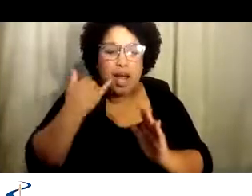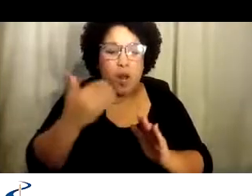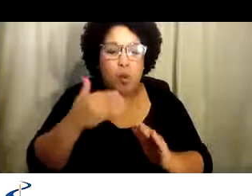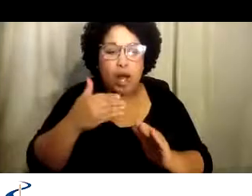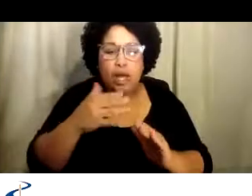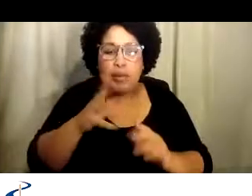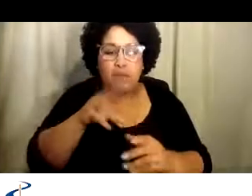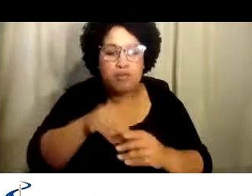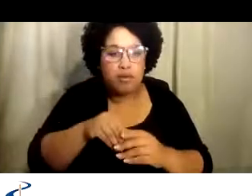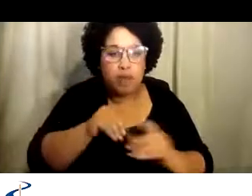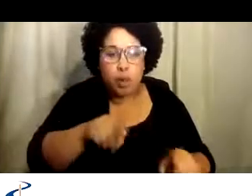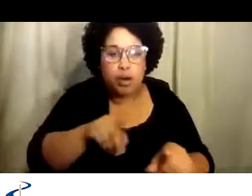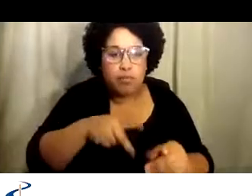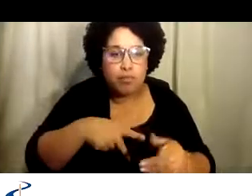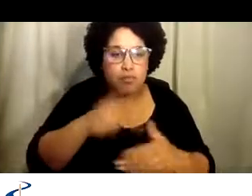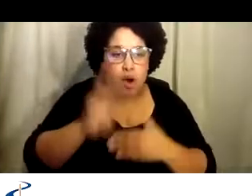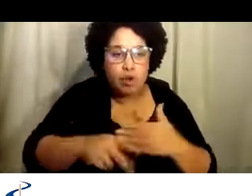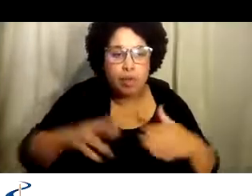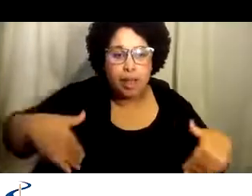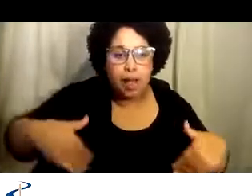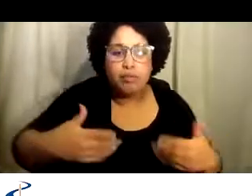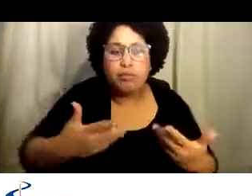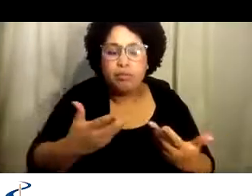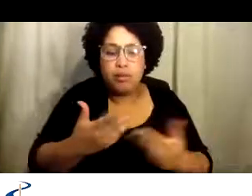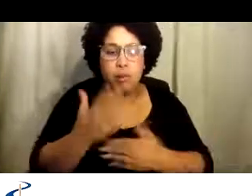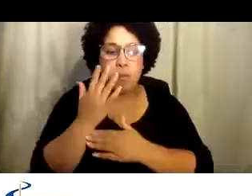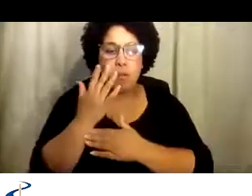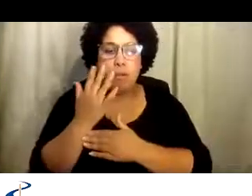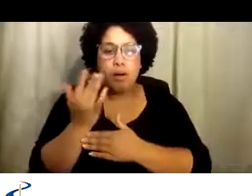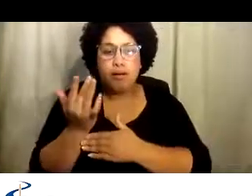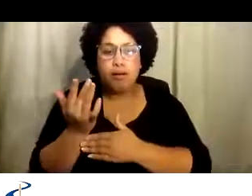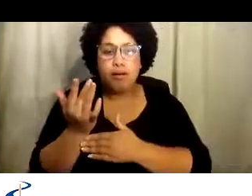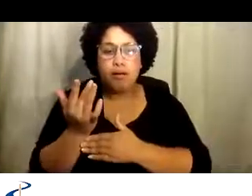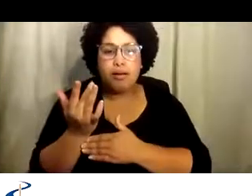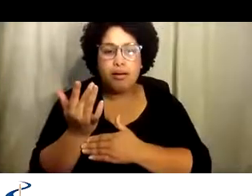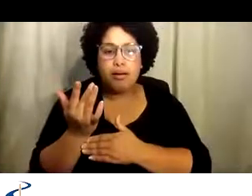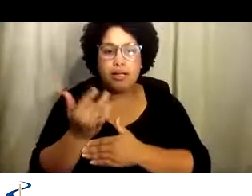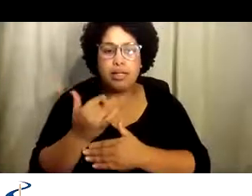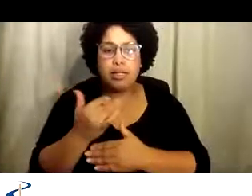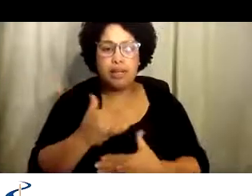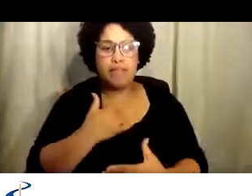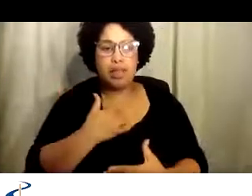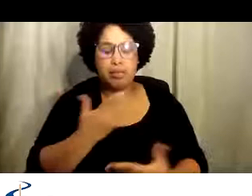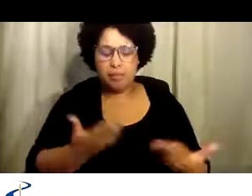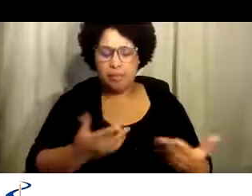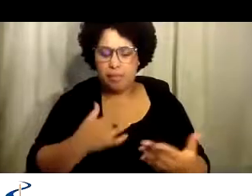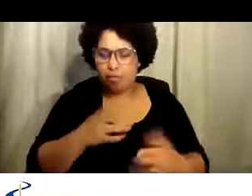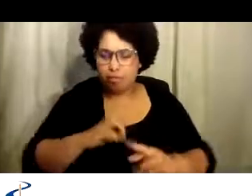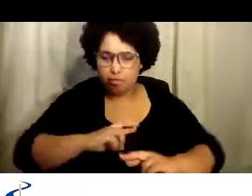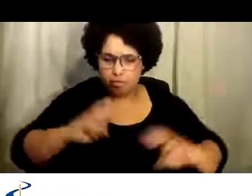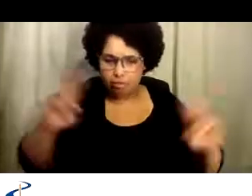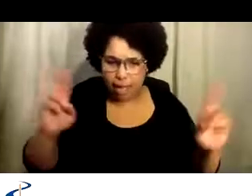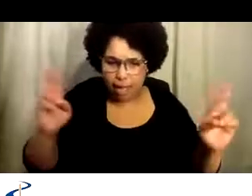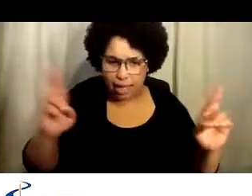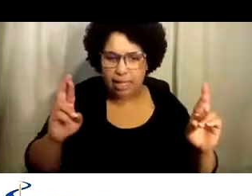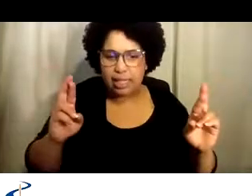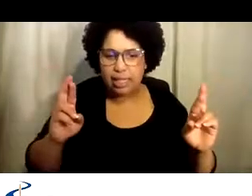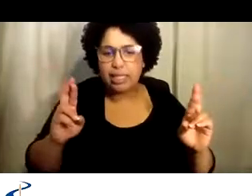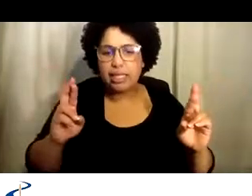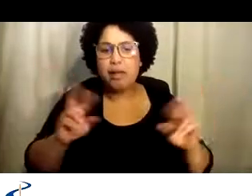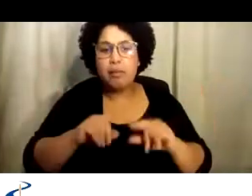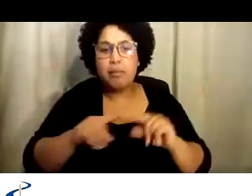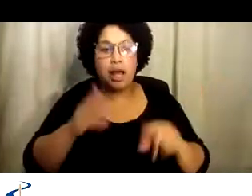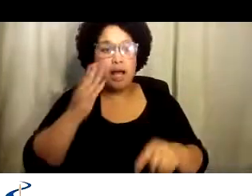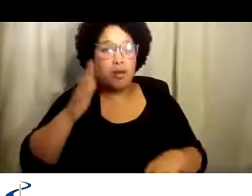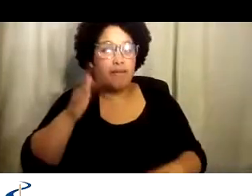Y eso me beneficia si no quiero regresar al programa aún, porque creo yo que todavía no estoy lista para